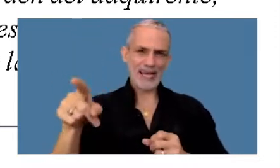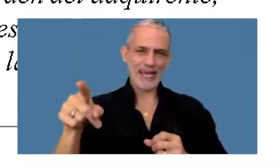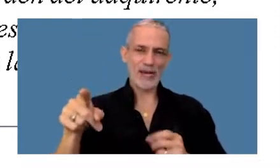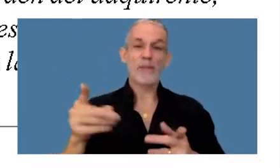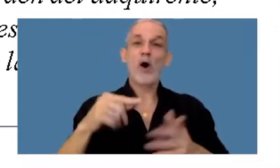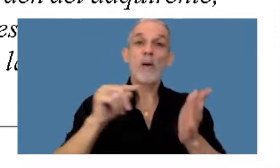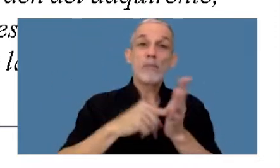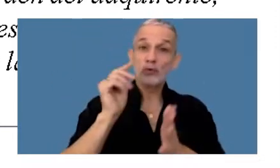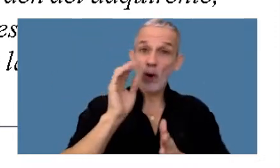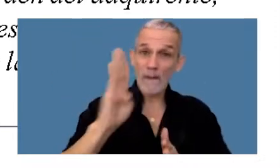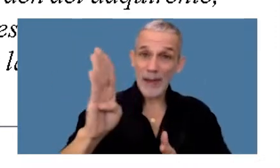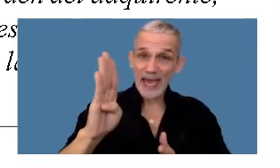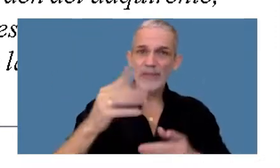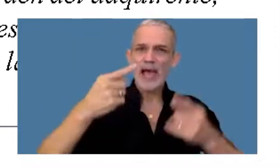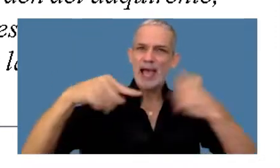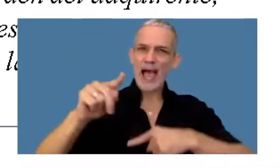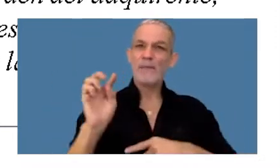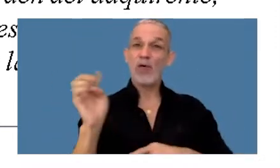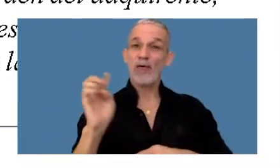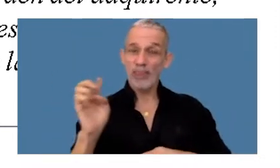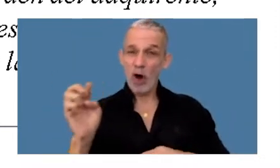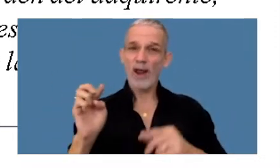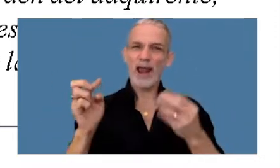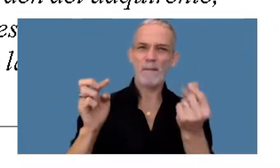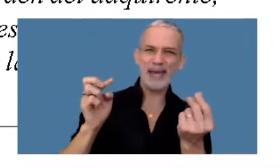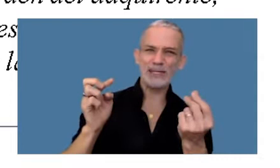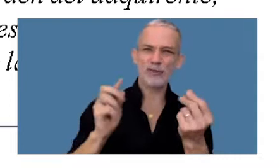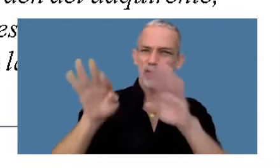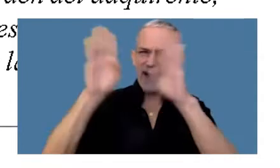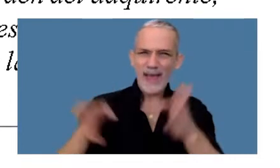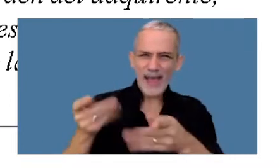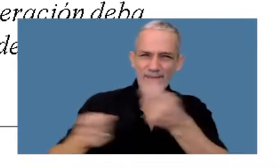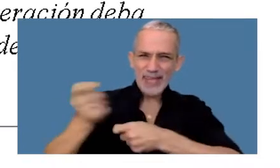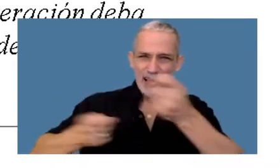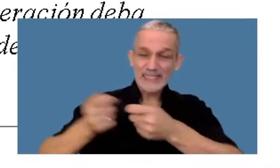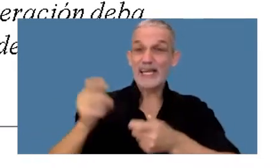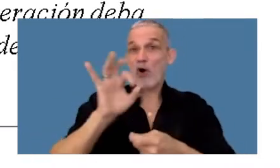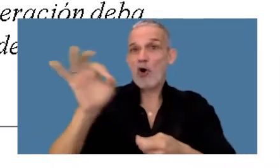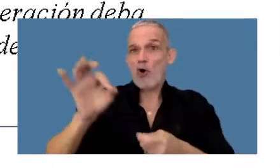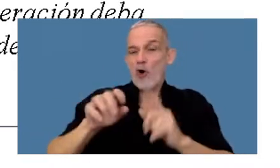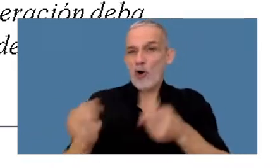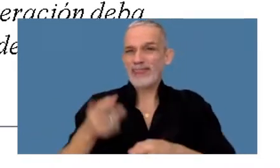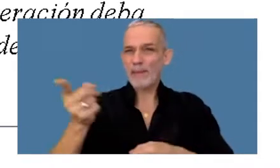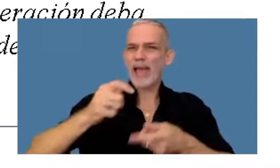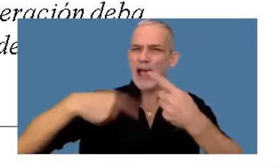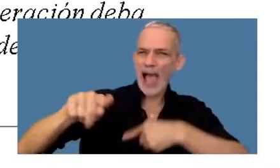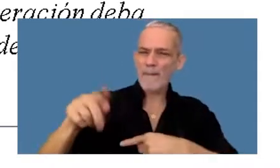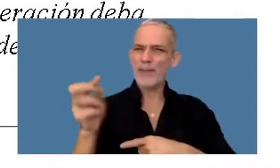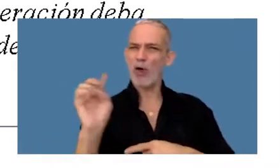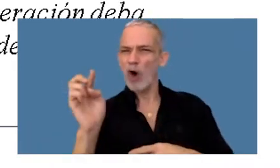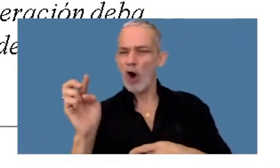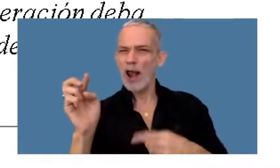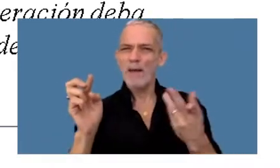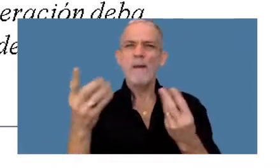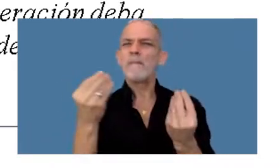en el inciso B, cambio de divisas en entidades financieras, o cambio de divisas